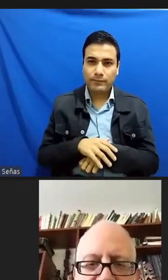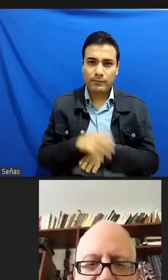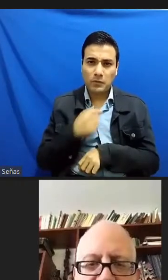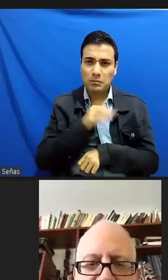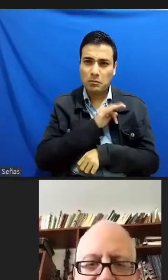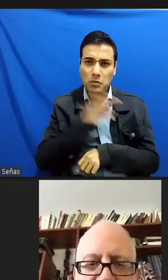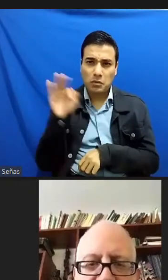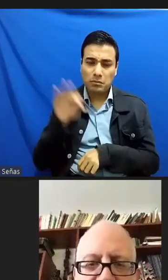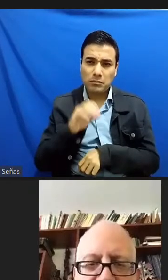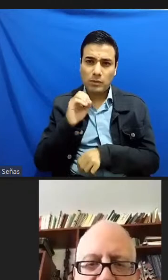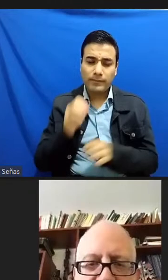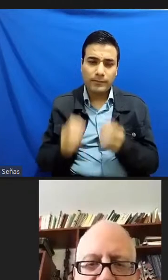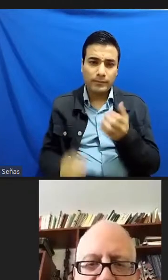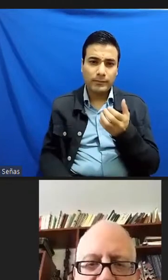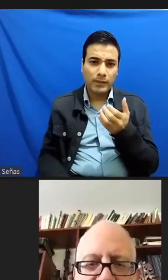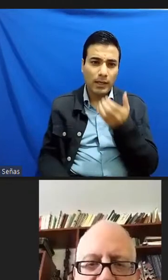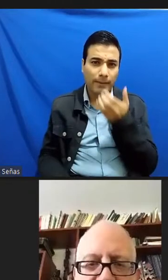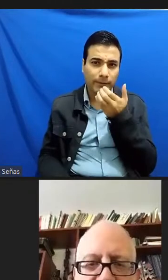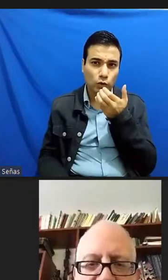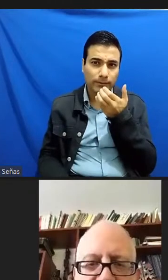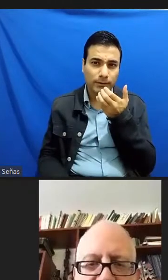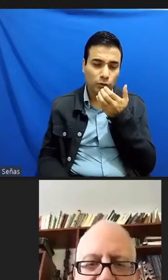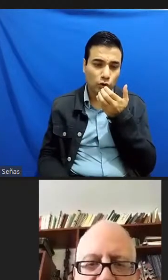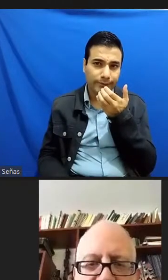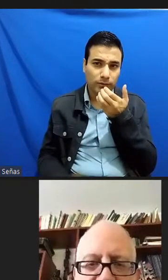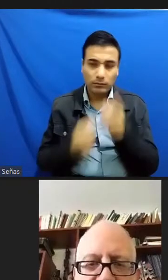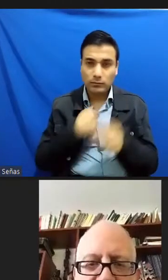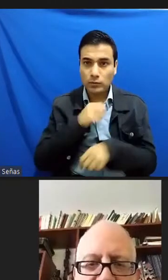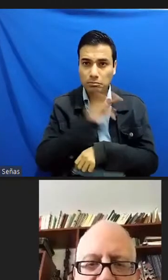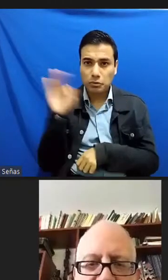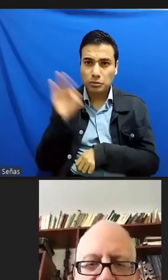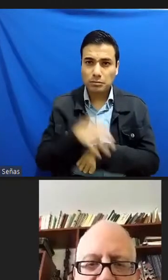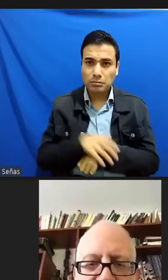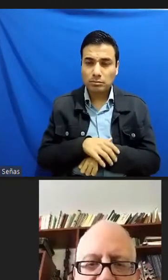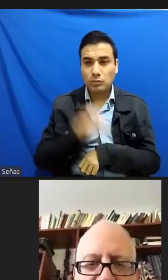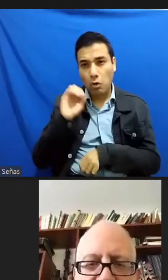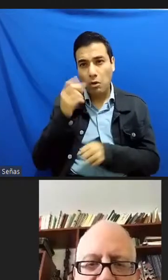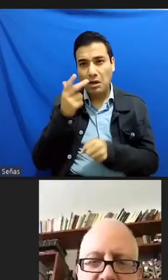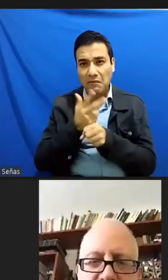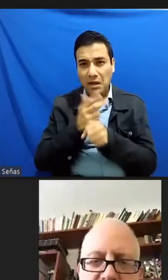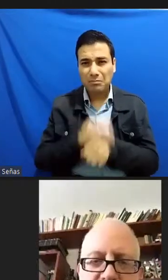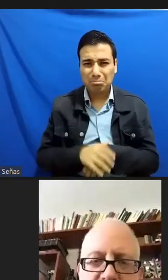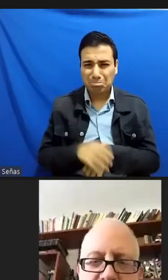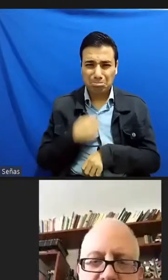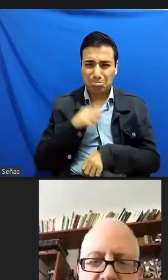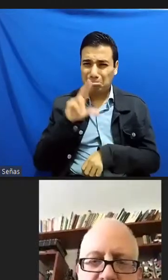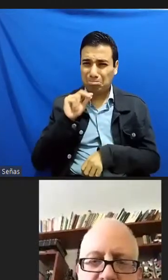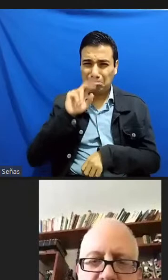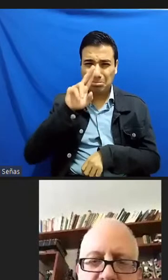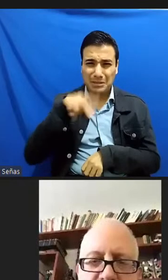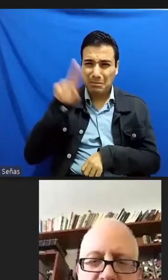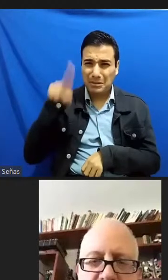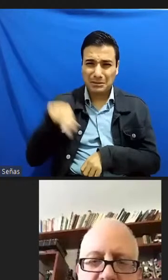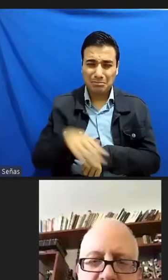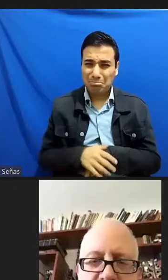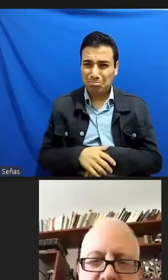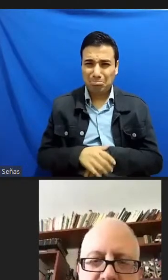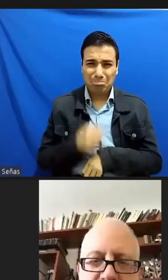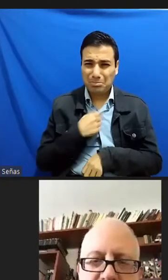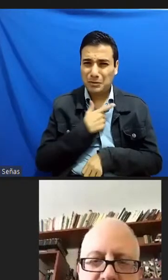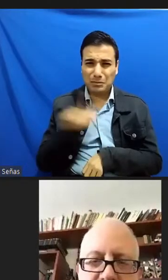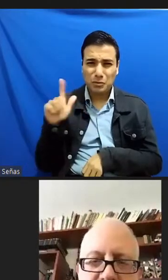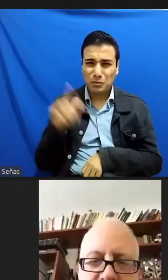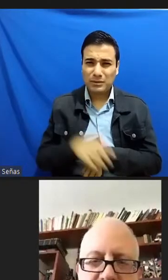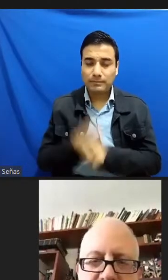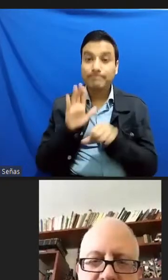soy escritor jamás mandaré un mensaje grabado y jamás dictaré a una máquina ¿no? porque quiero mantener